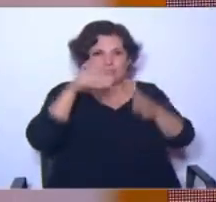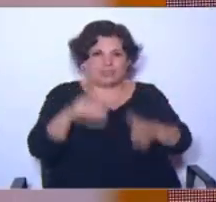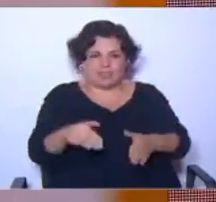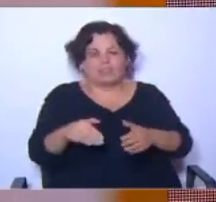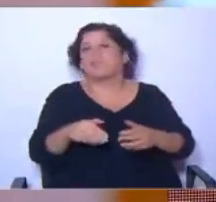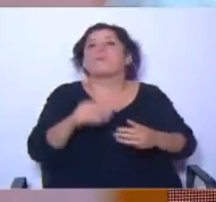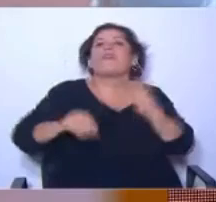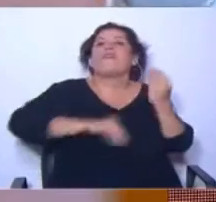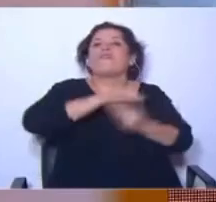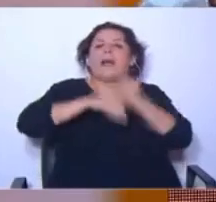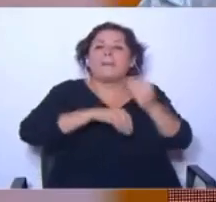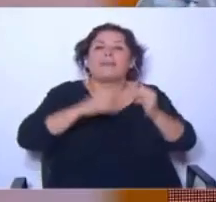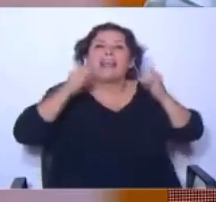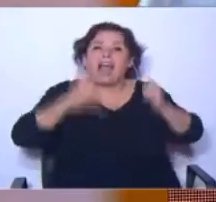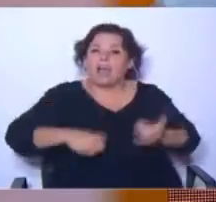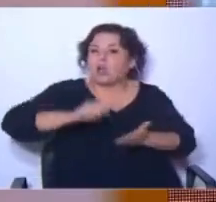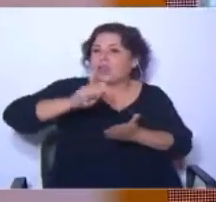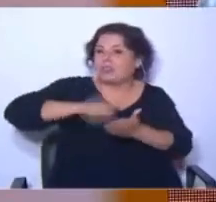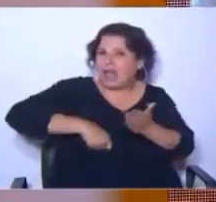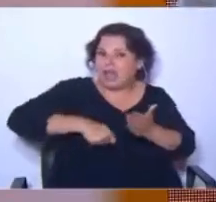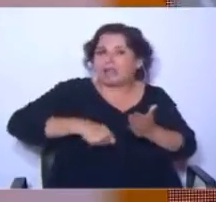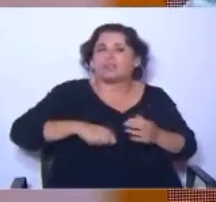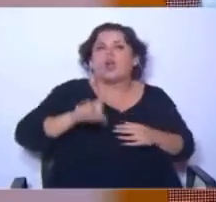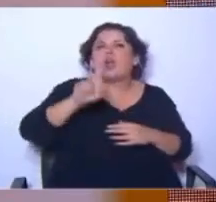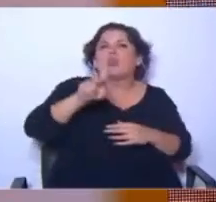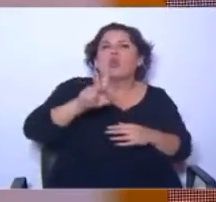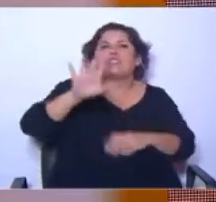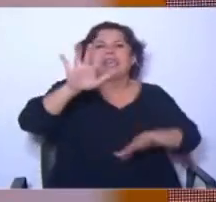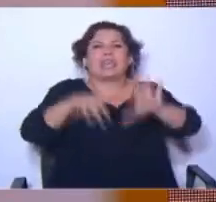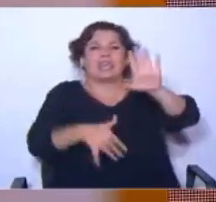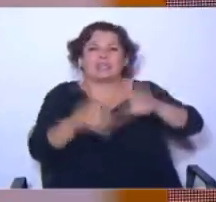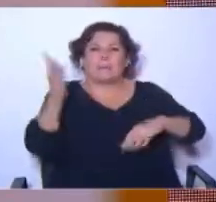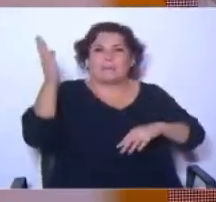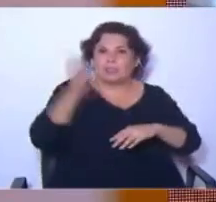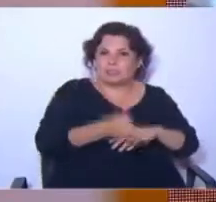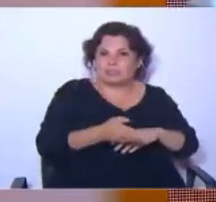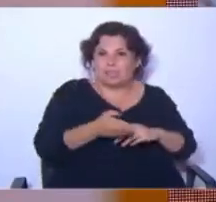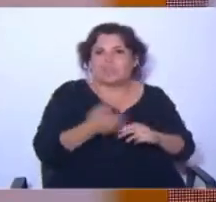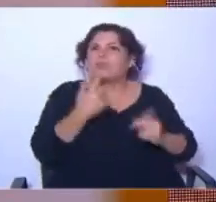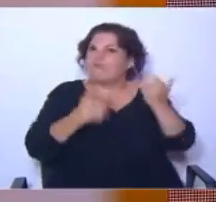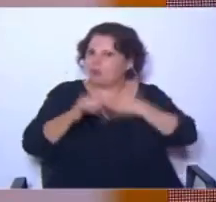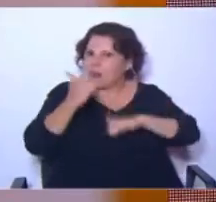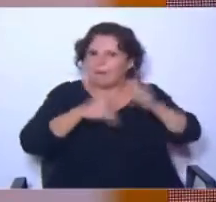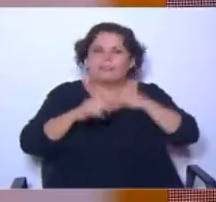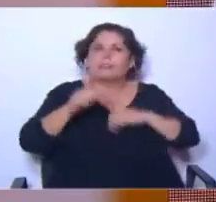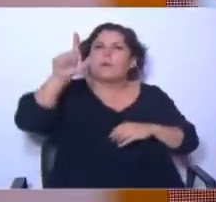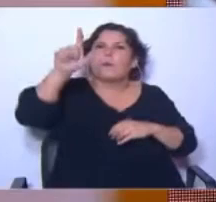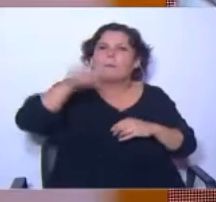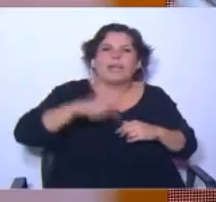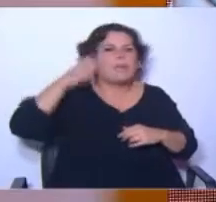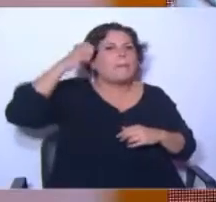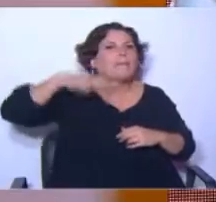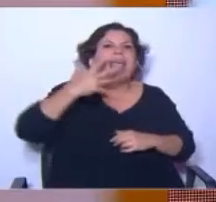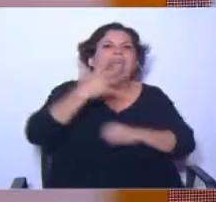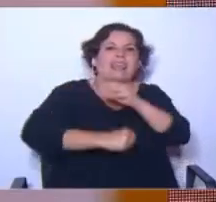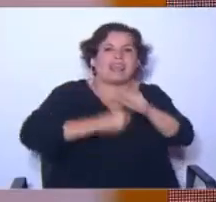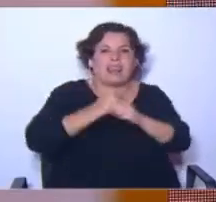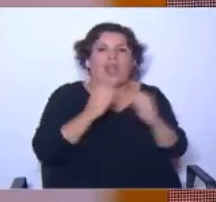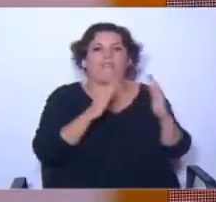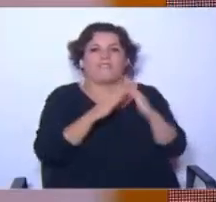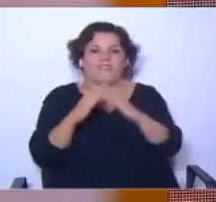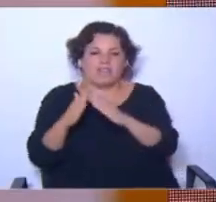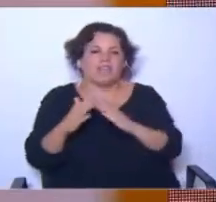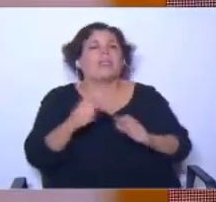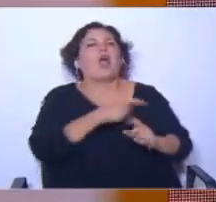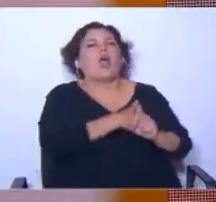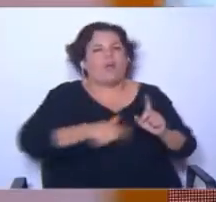entre las familias que tienen contrato, entre un 12 y un 15%, información además, que viene en el plan quinquenal de vivienda, o el gobierno